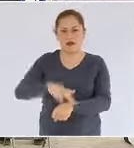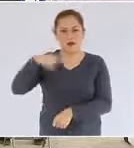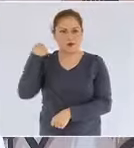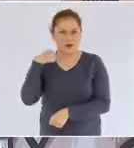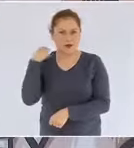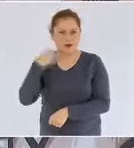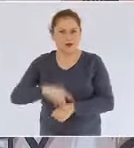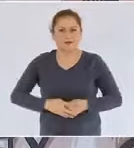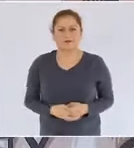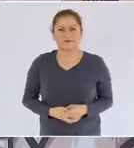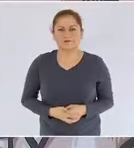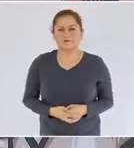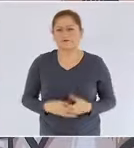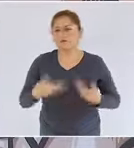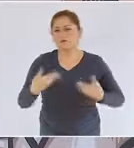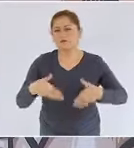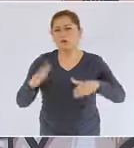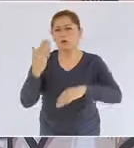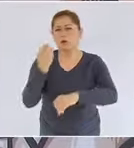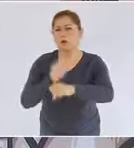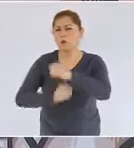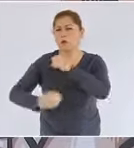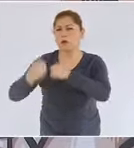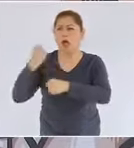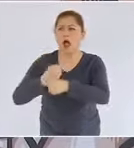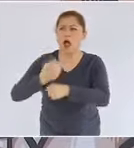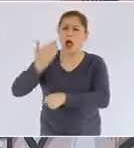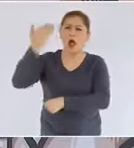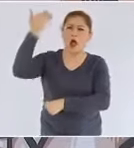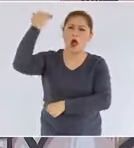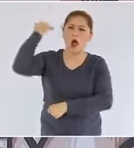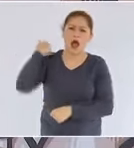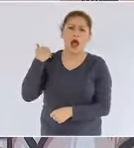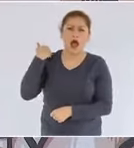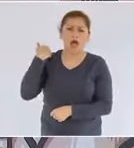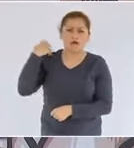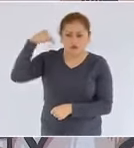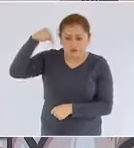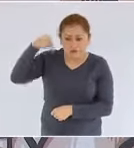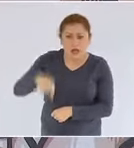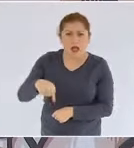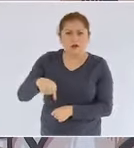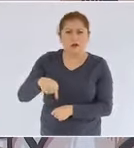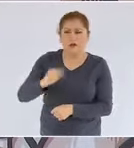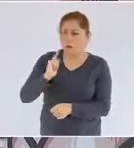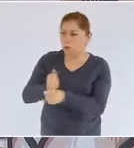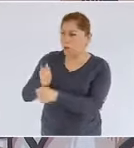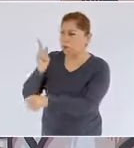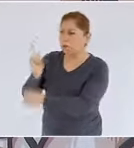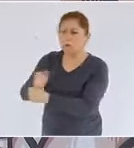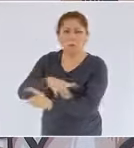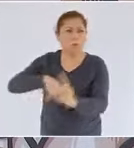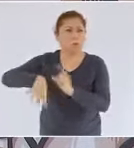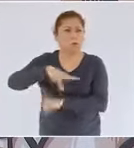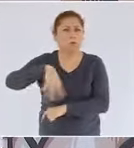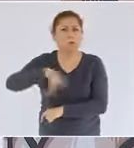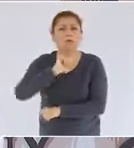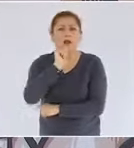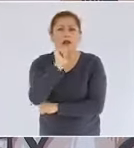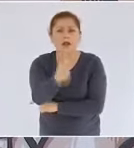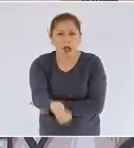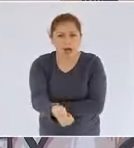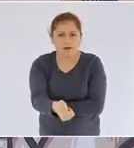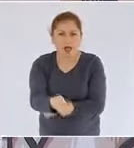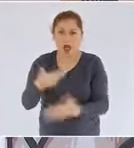Desde hace muchos años, no se incorporaban en nuestro país campos gigantes, muchos años antes de esta